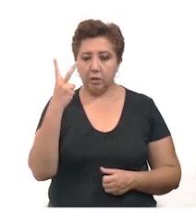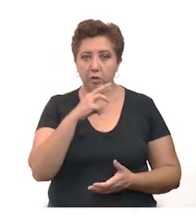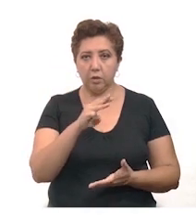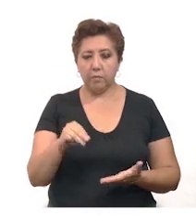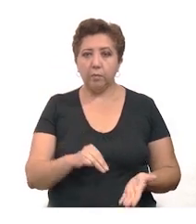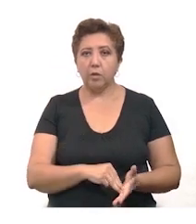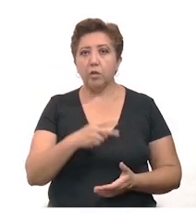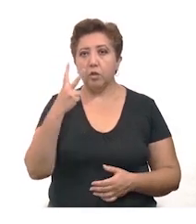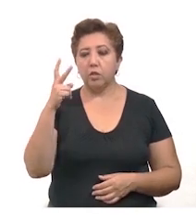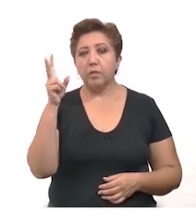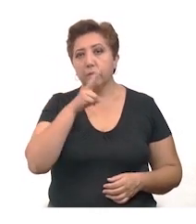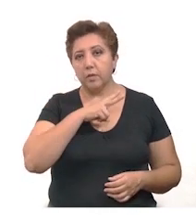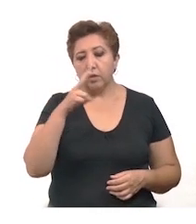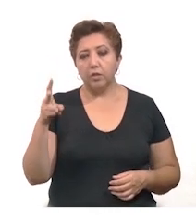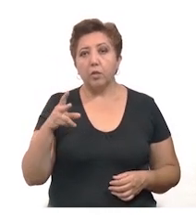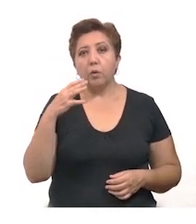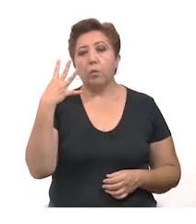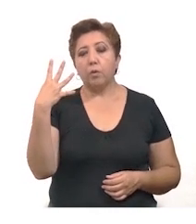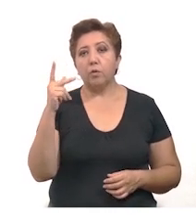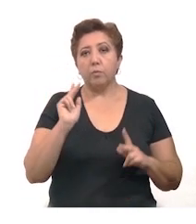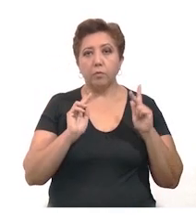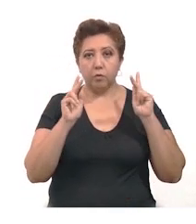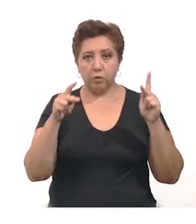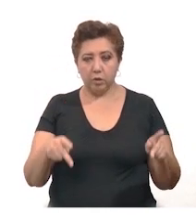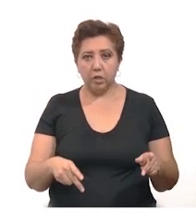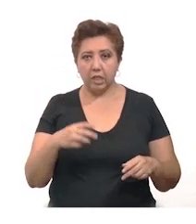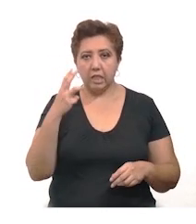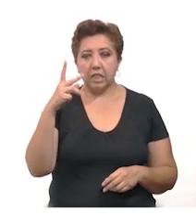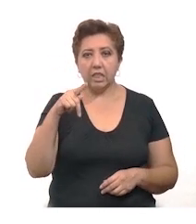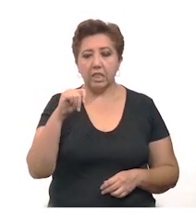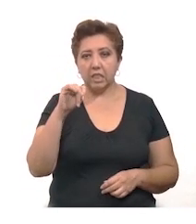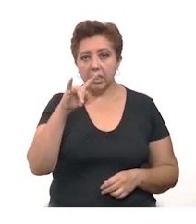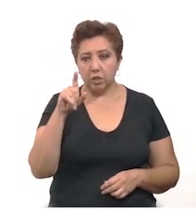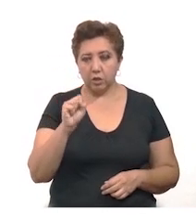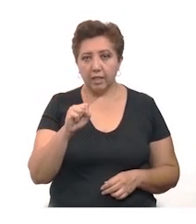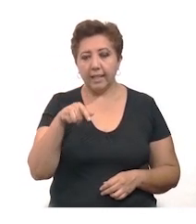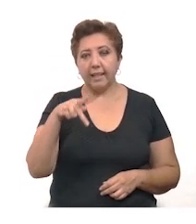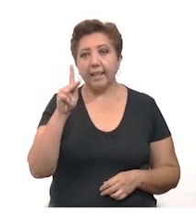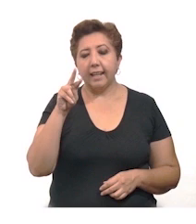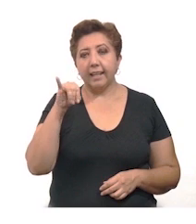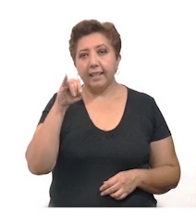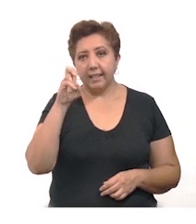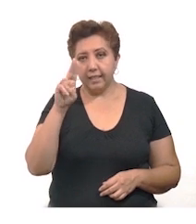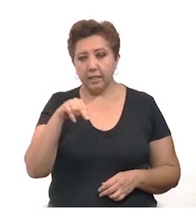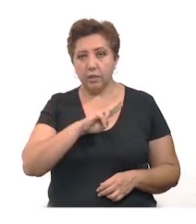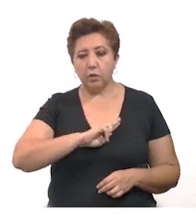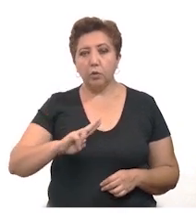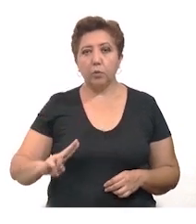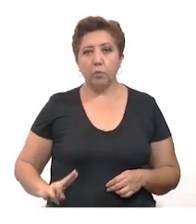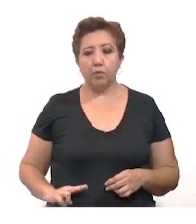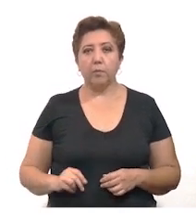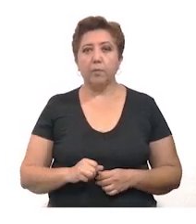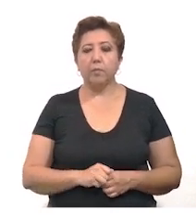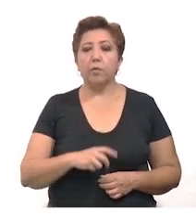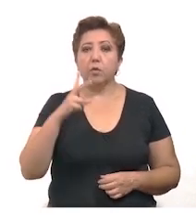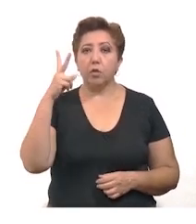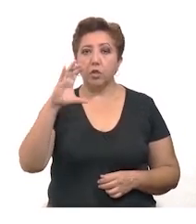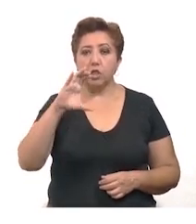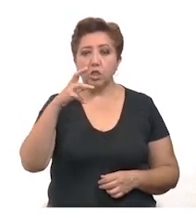62 en Mérida, 12 en Valladolid, 4 en Progreso, 3 en Chiquinzonot, Canacín, Tizimín y Uman,